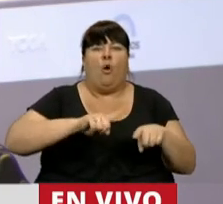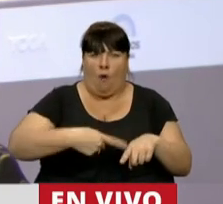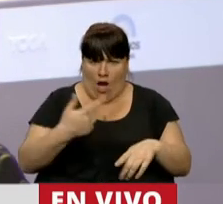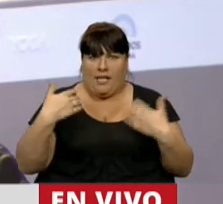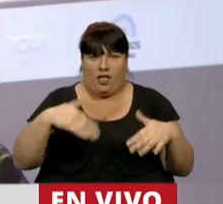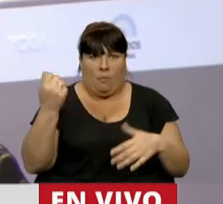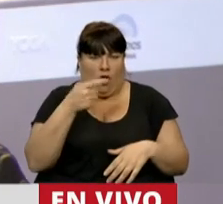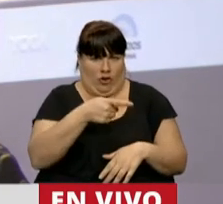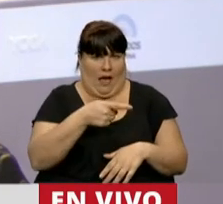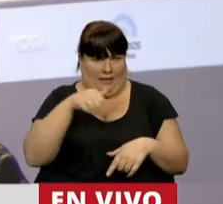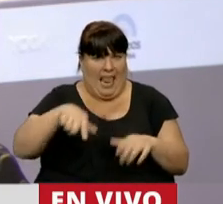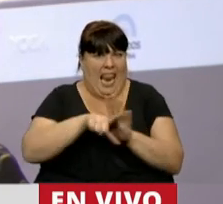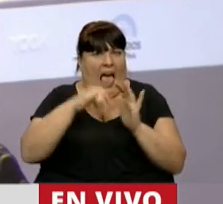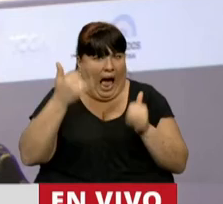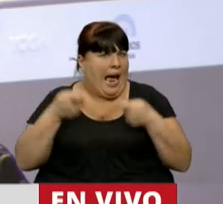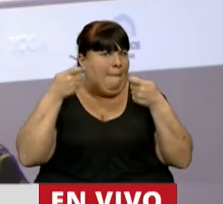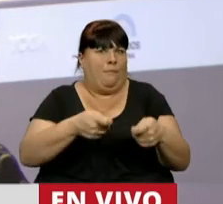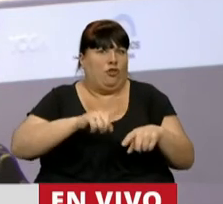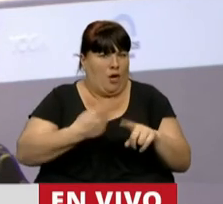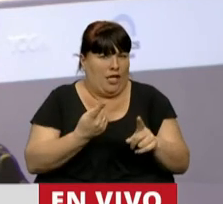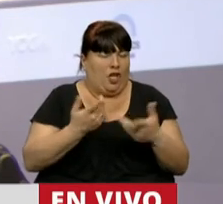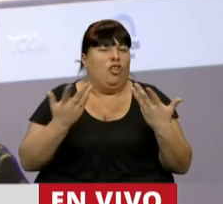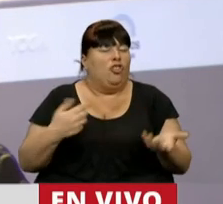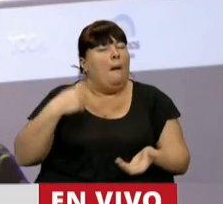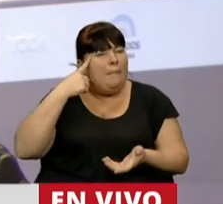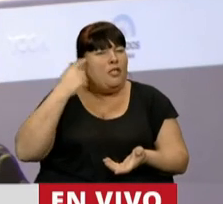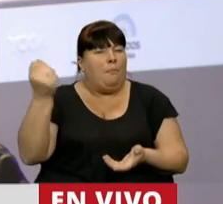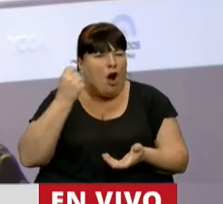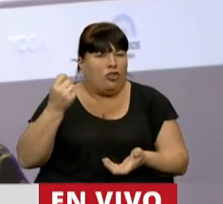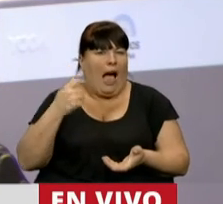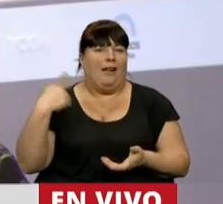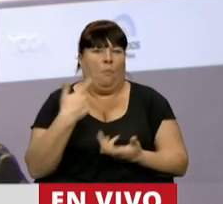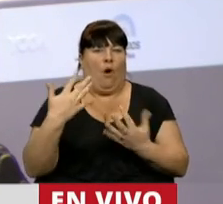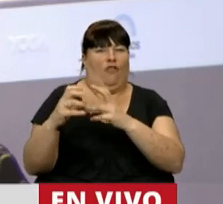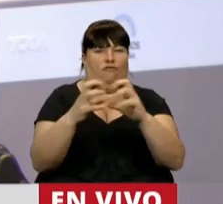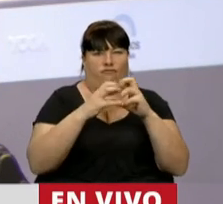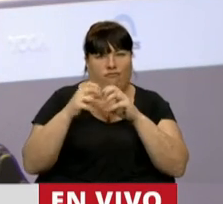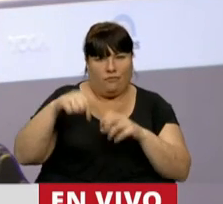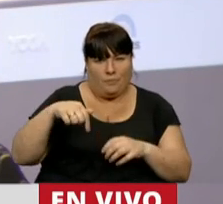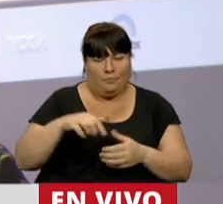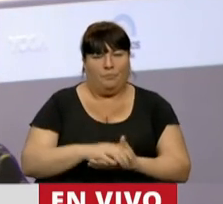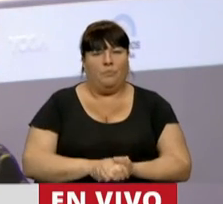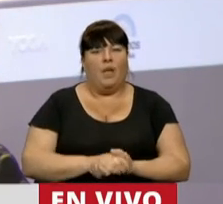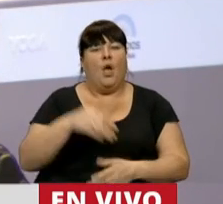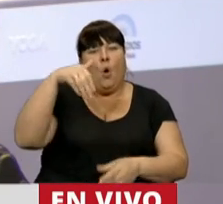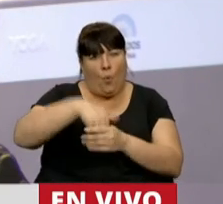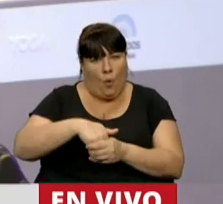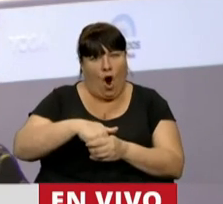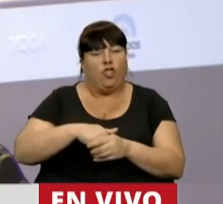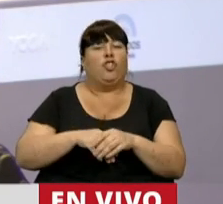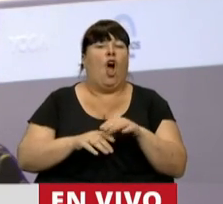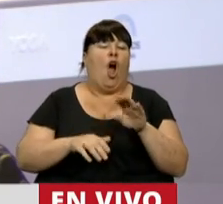con que cuenta esta ley. Por lo tanto, me parece bárbaro que podamos tratarlo y votemos